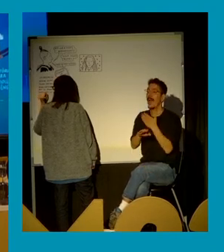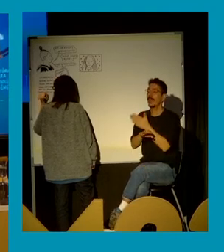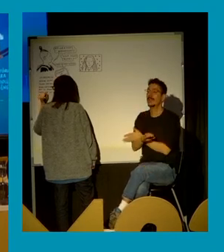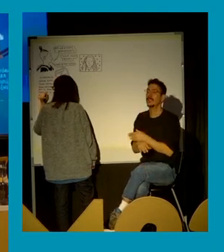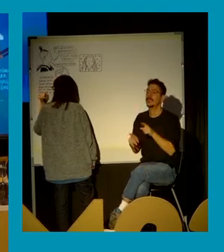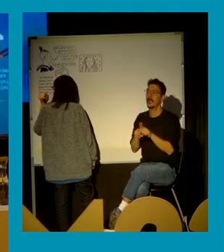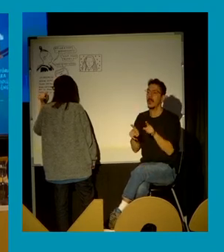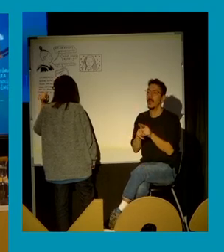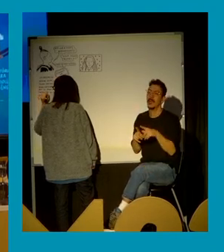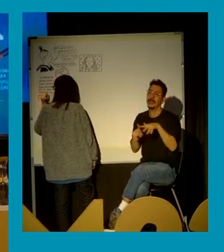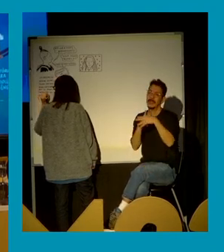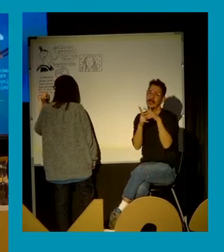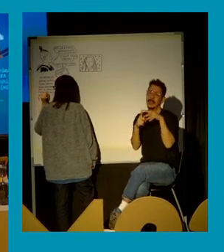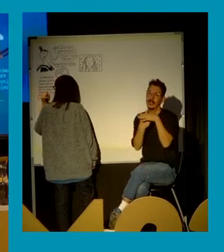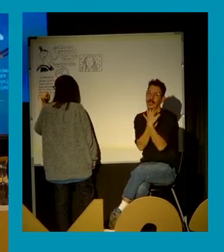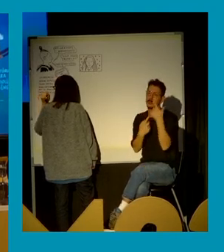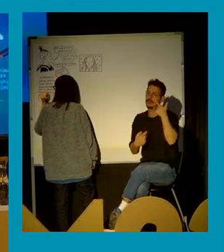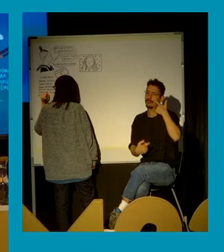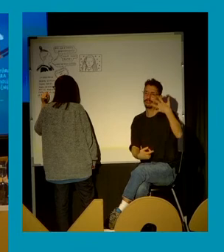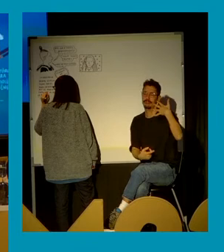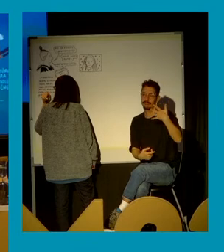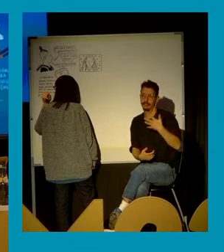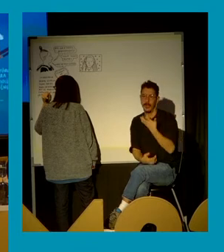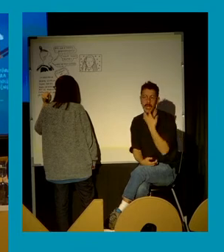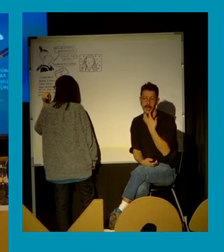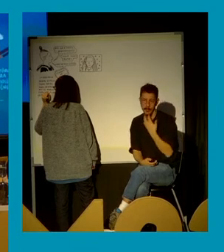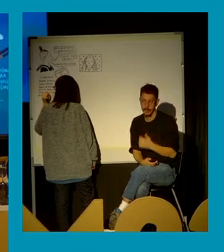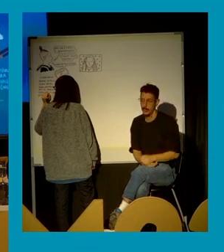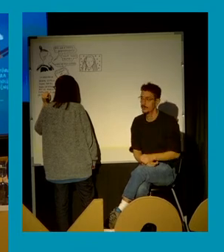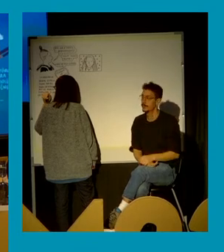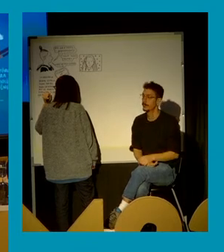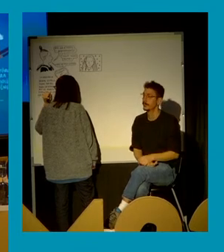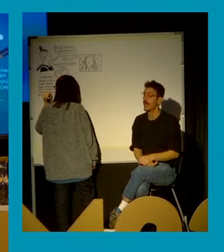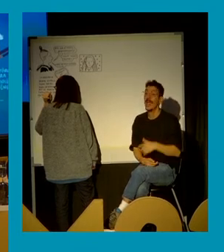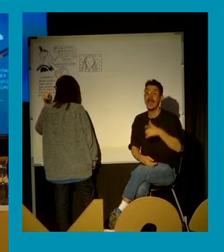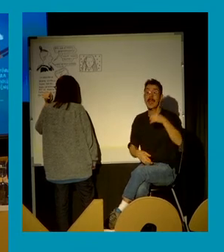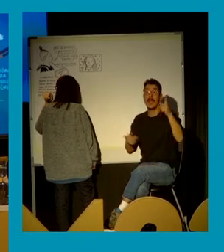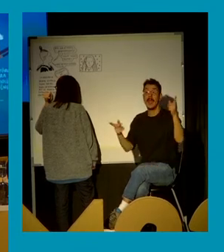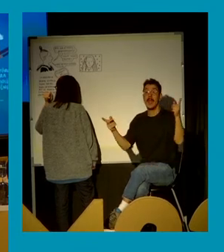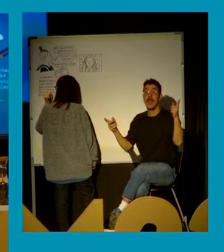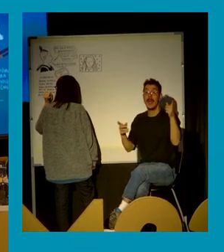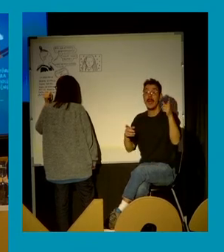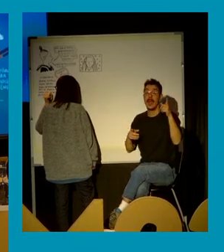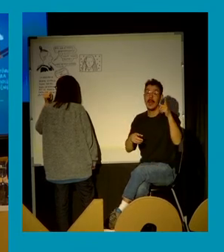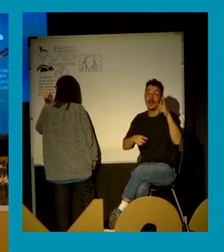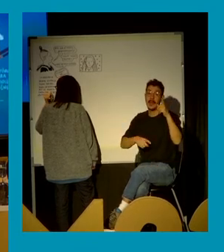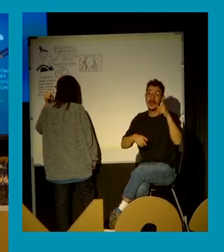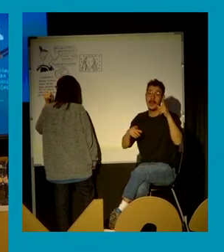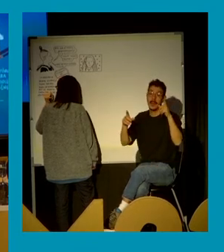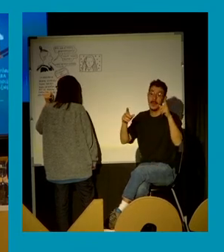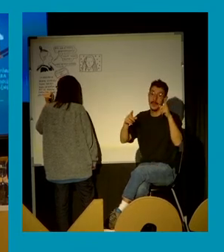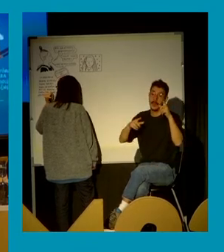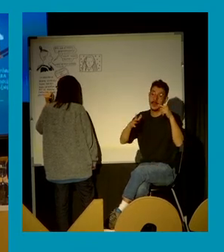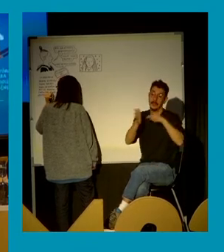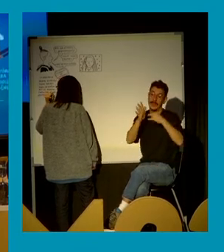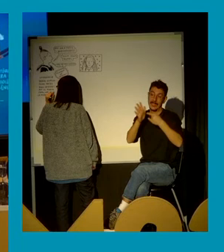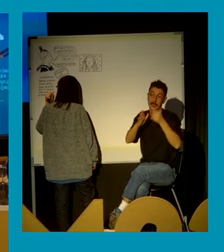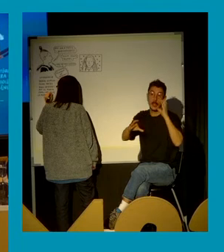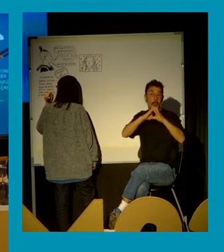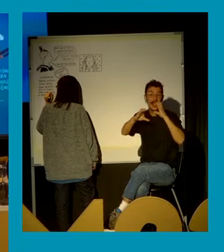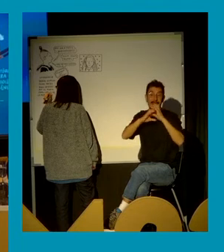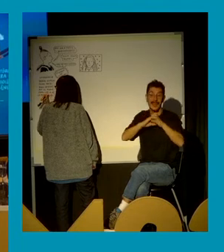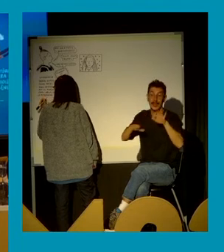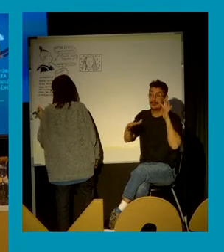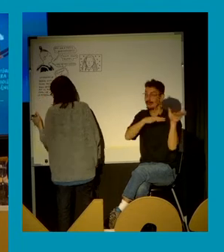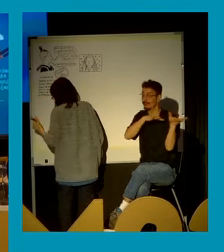Arandina, cómo cuando se deja de tener la atención mediática, el efecto punitivo también cambia y el